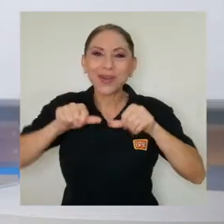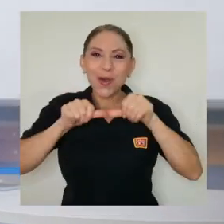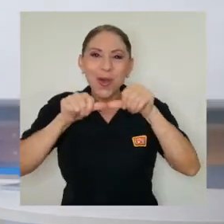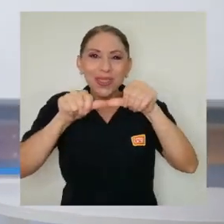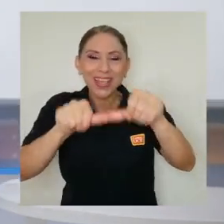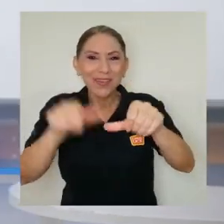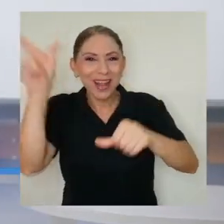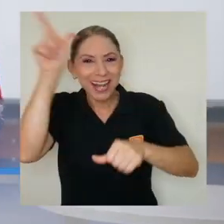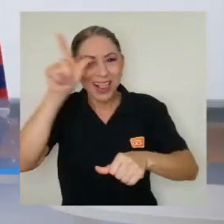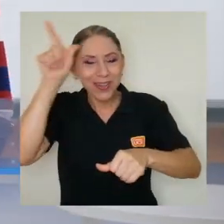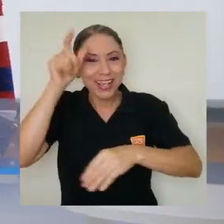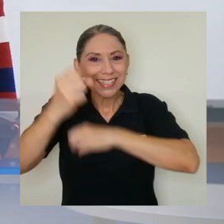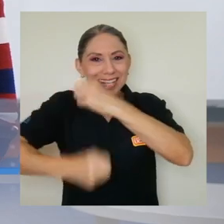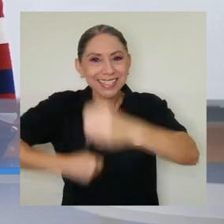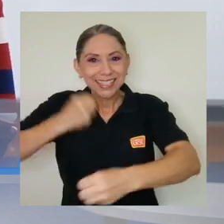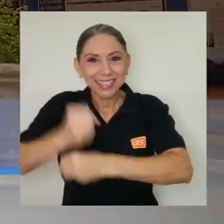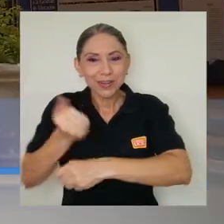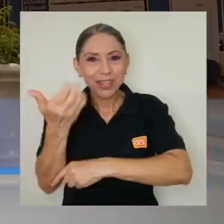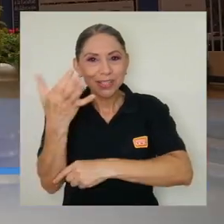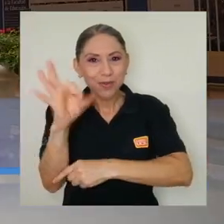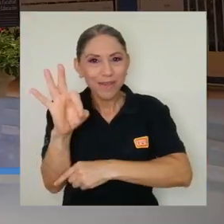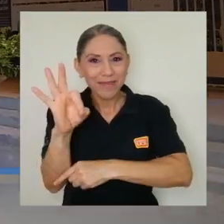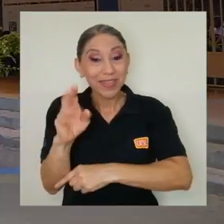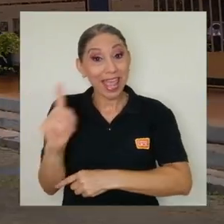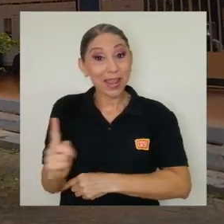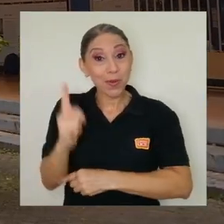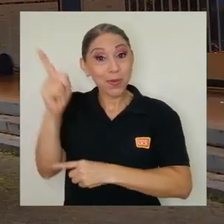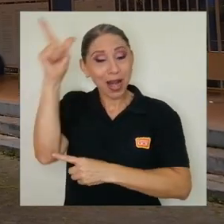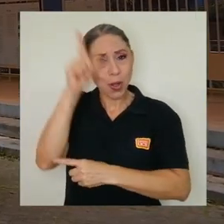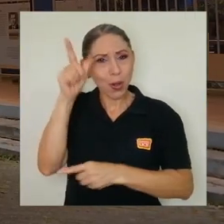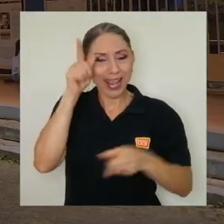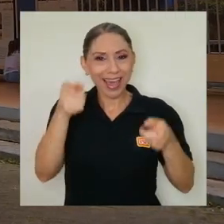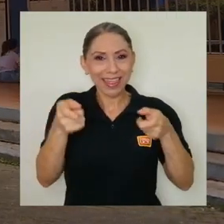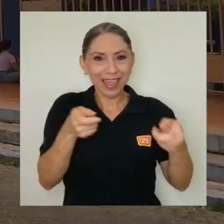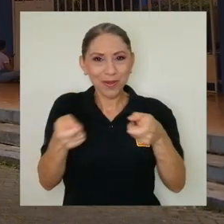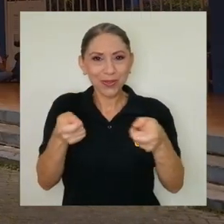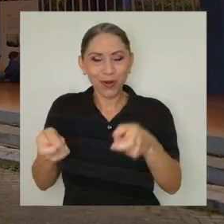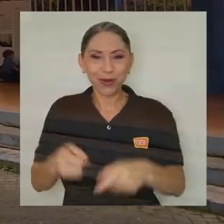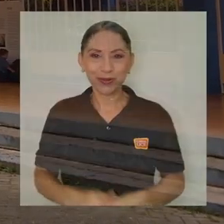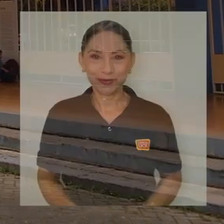lógicas del siglo 19 en una lógica de control